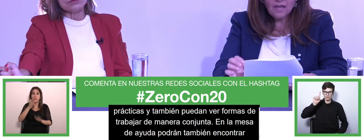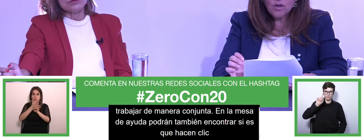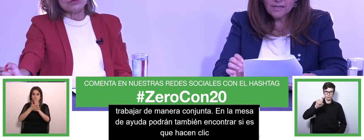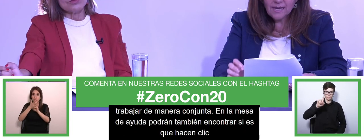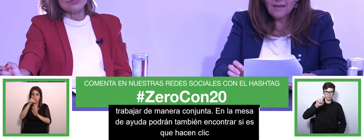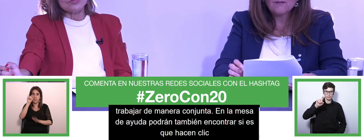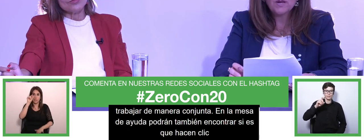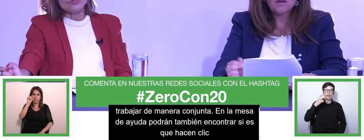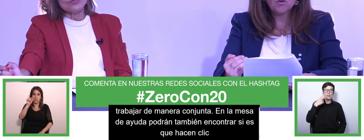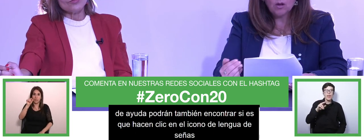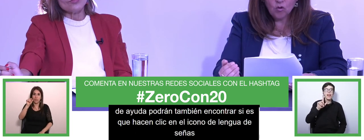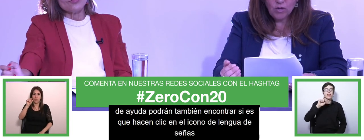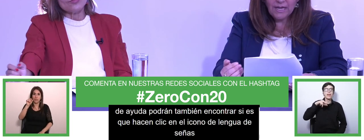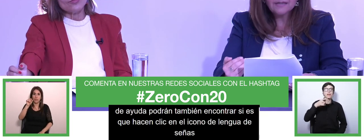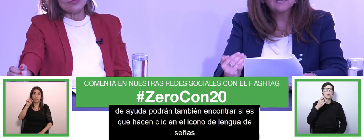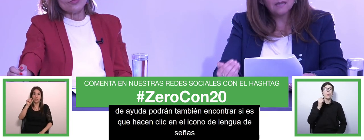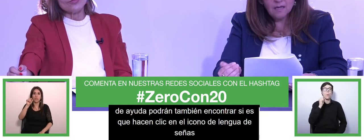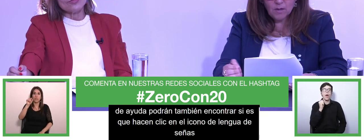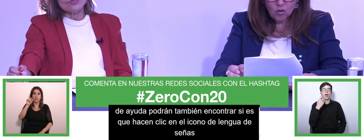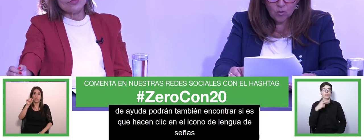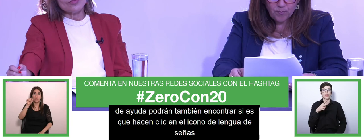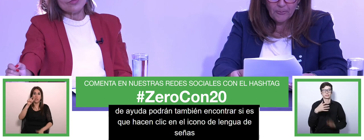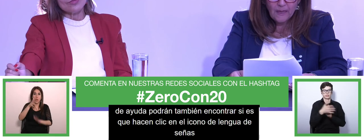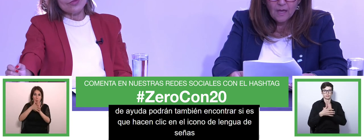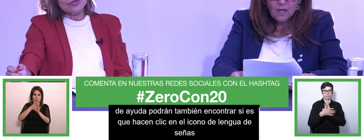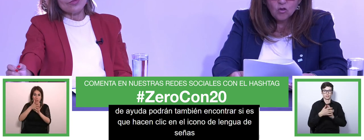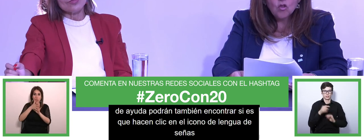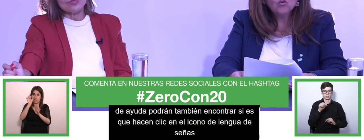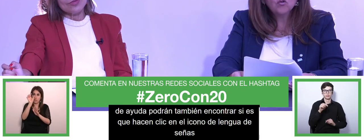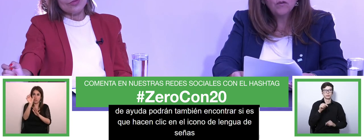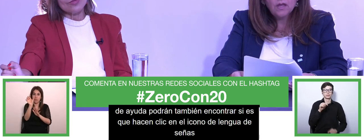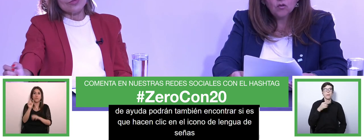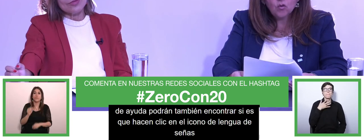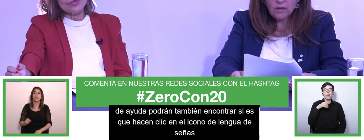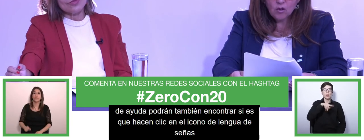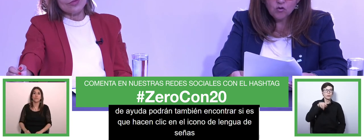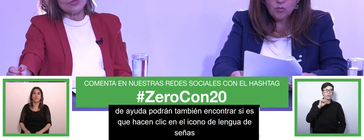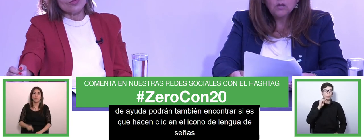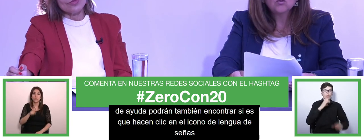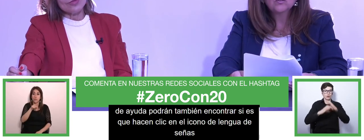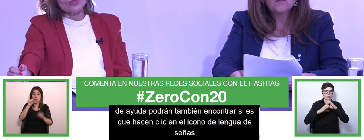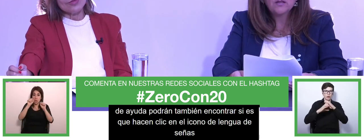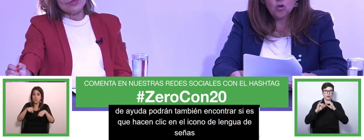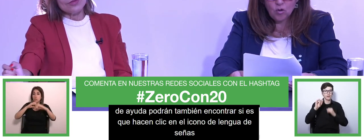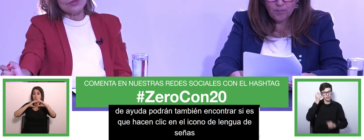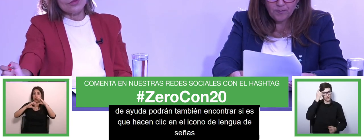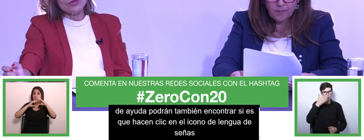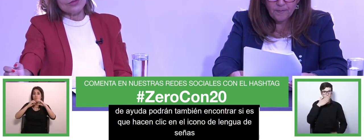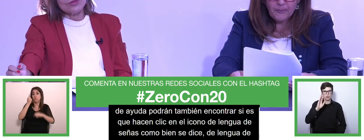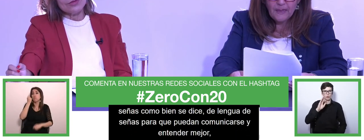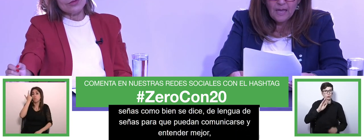de lengua de señas para que puedan comunicarse y entender mejor todos nuestros videos cuentan con subtítulos en español